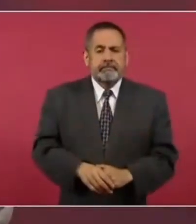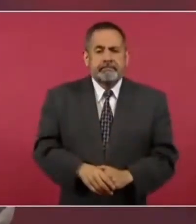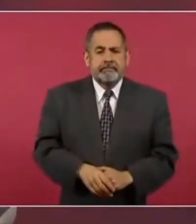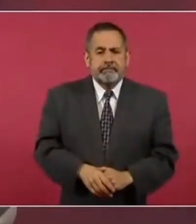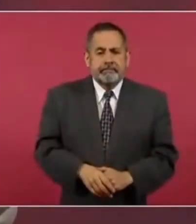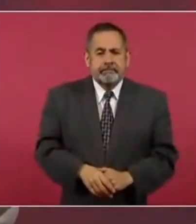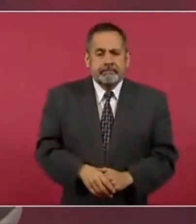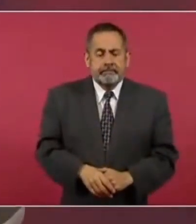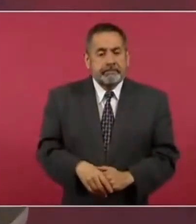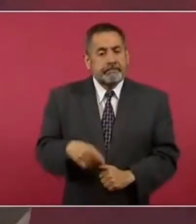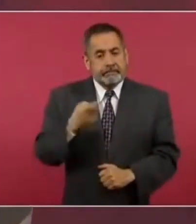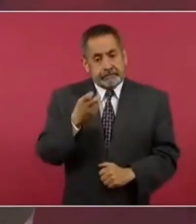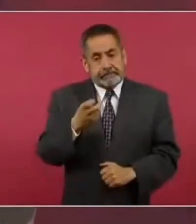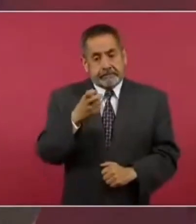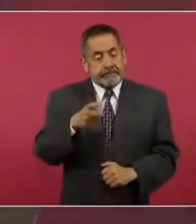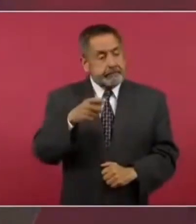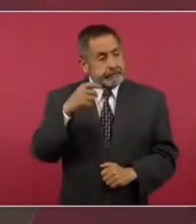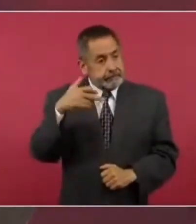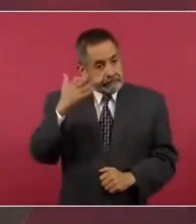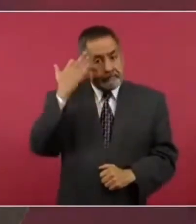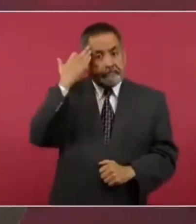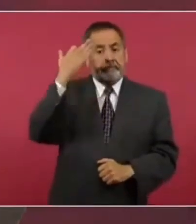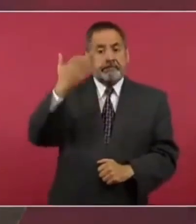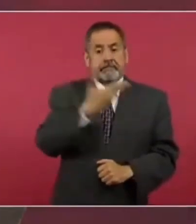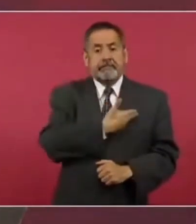fue presidente